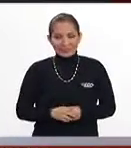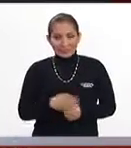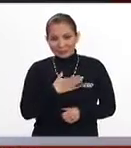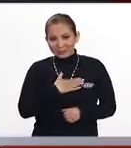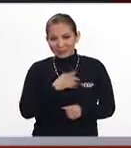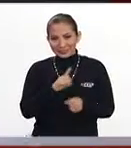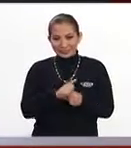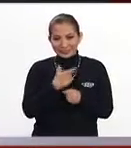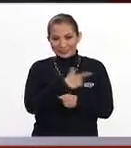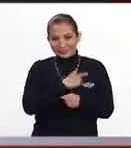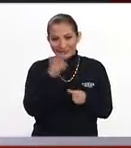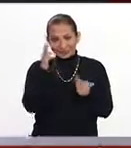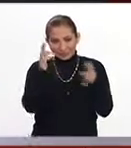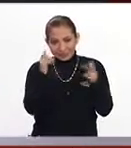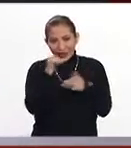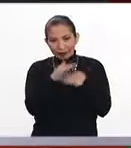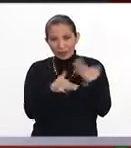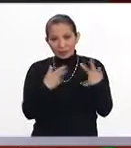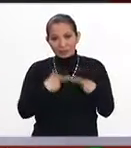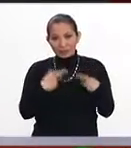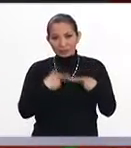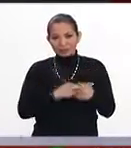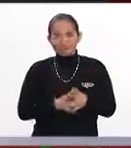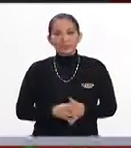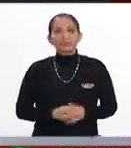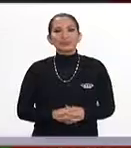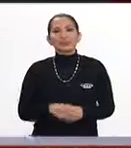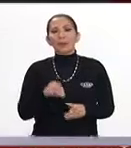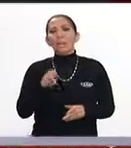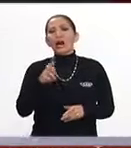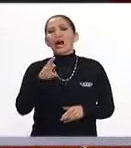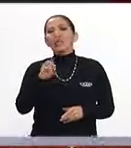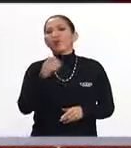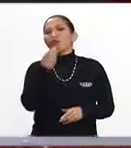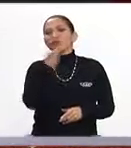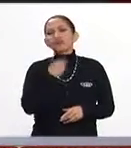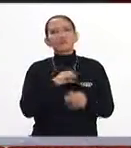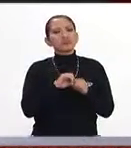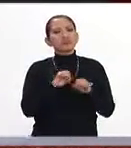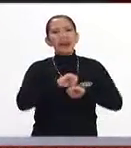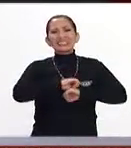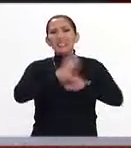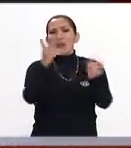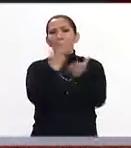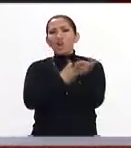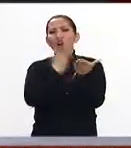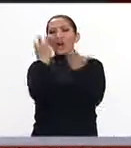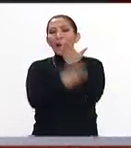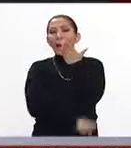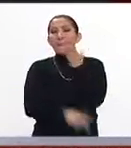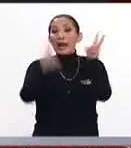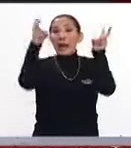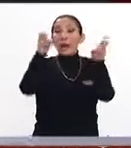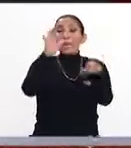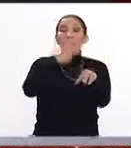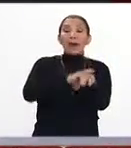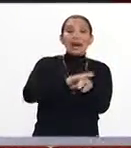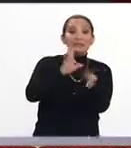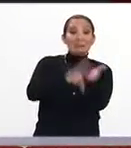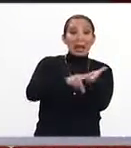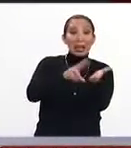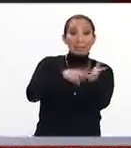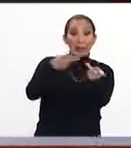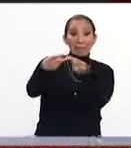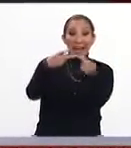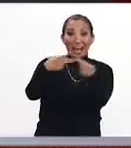Muy buenos días, un saludo a ti y a Toto y Toto. Mario, para que nos amplíes este programa, además vale estar preparado, que es una